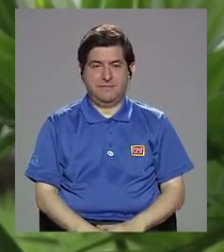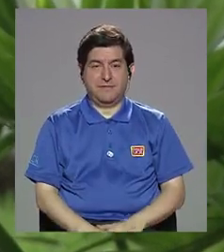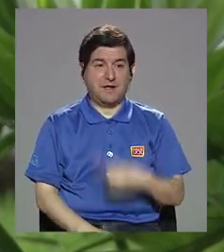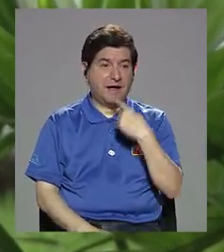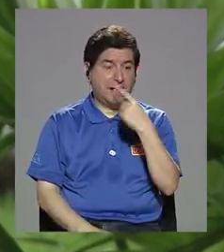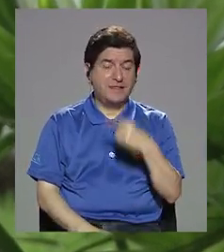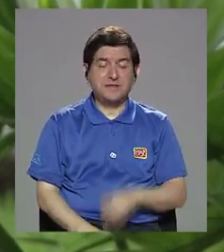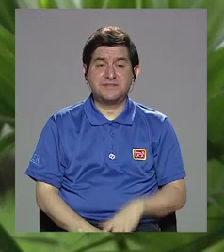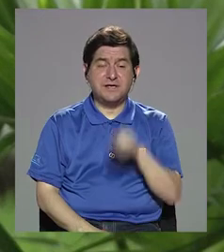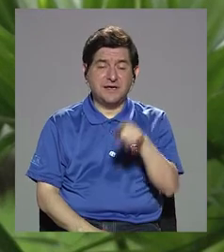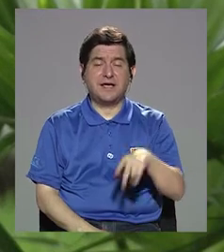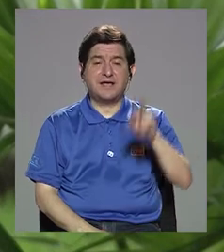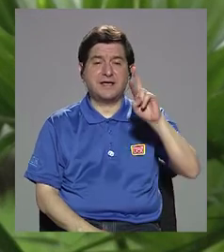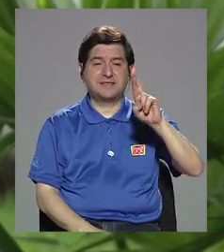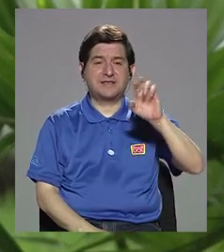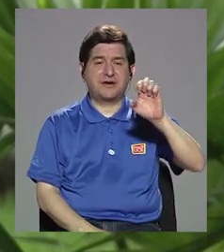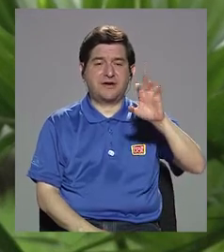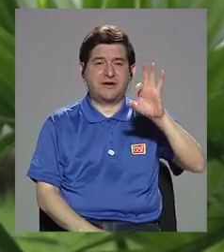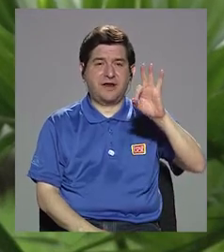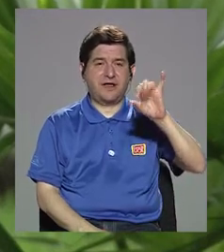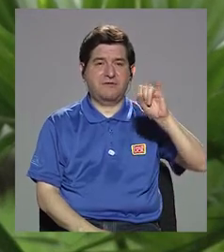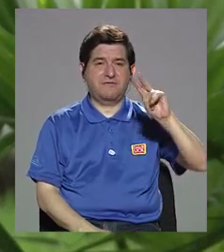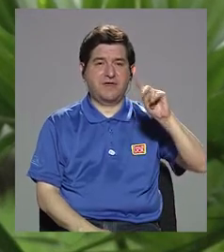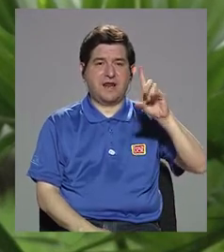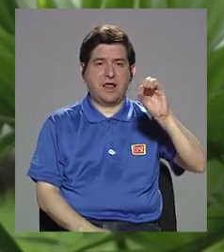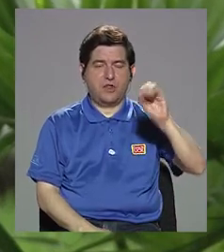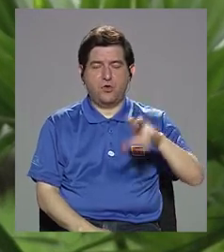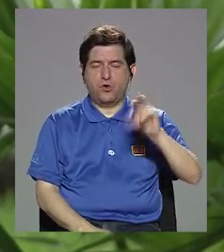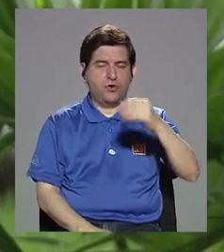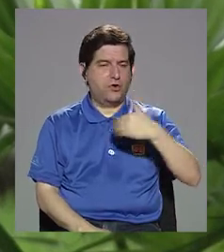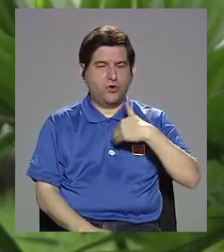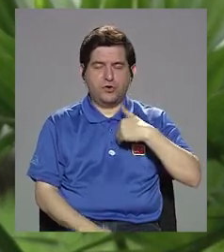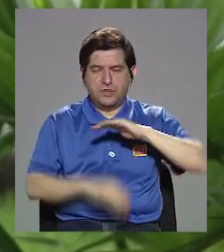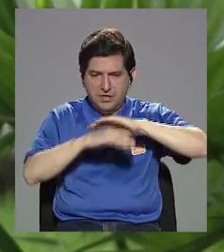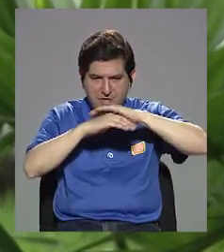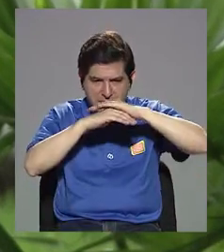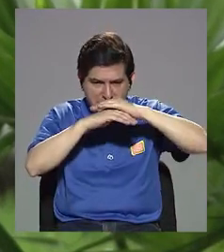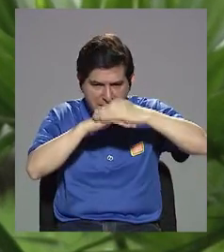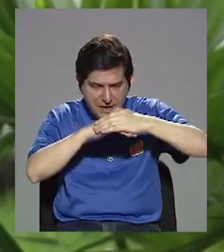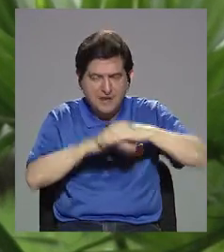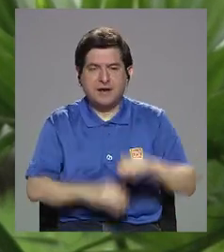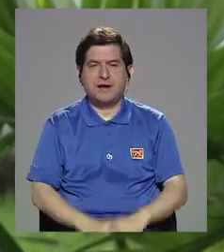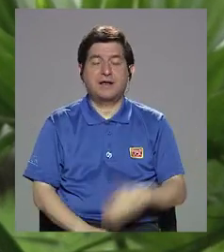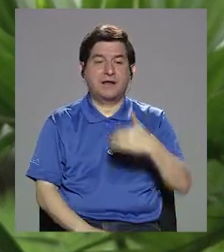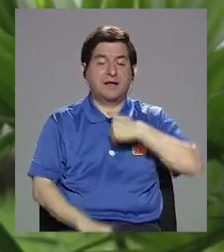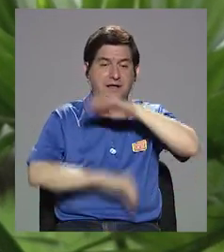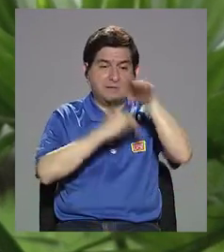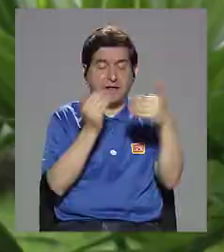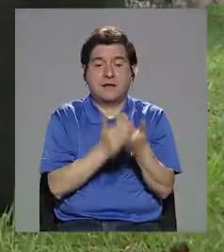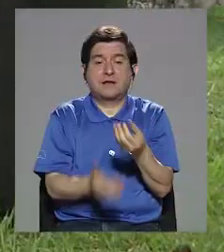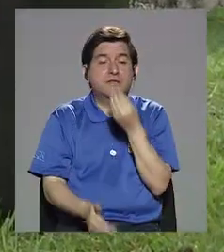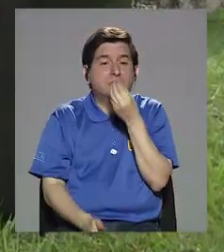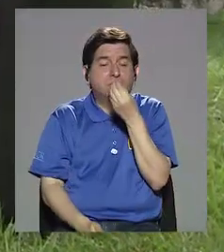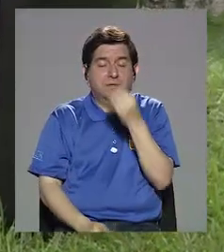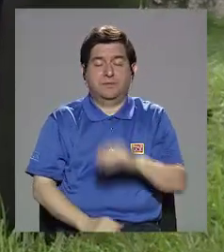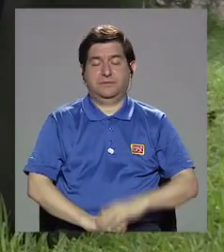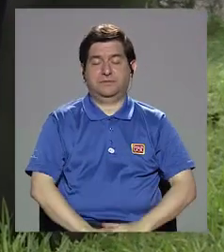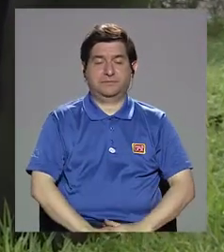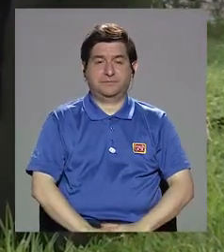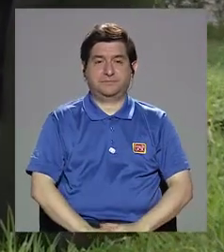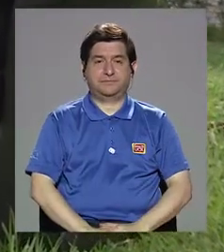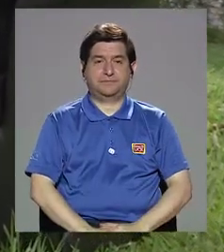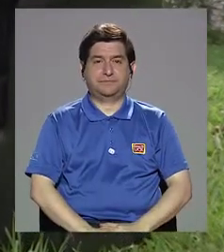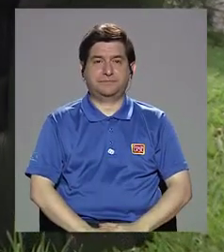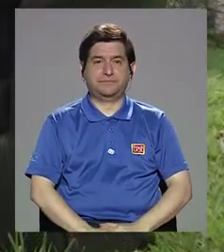al decir refinadas es que no tienen la cascarita y el germen, que es lo que tienen todos los alimentos.